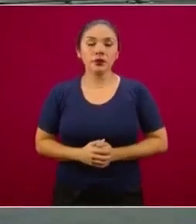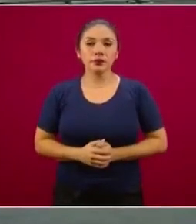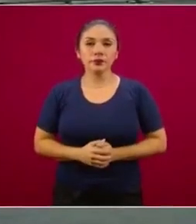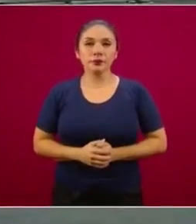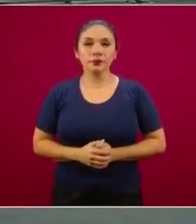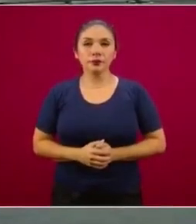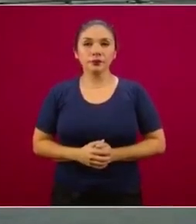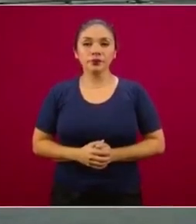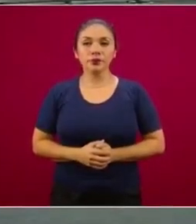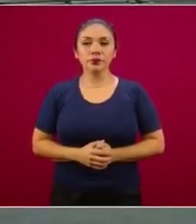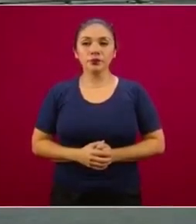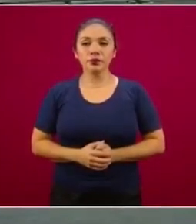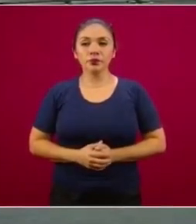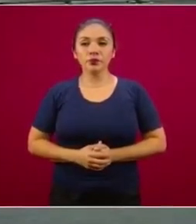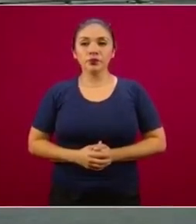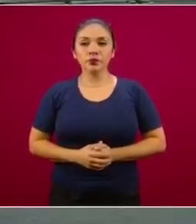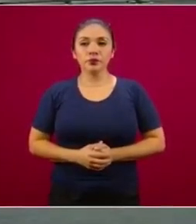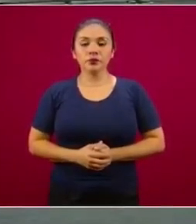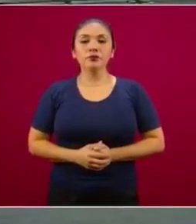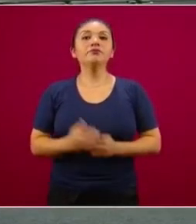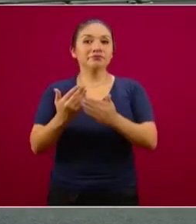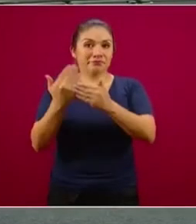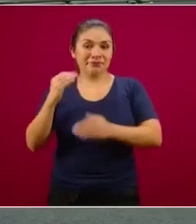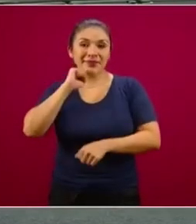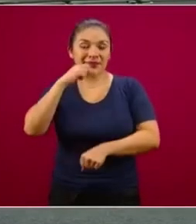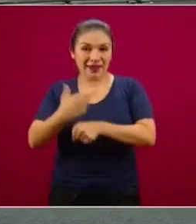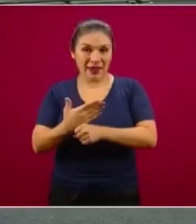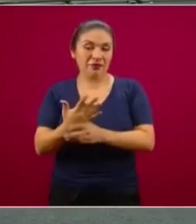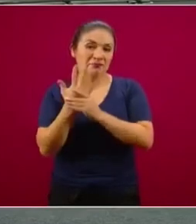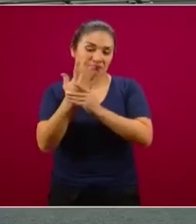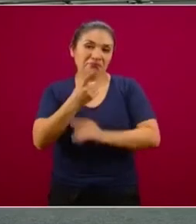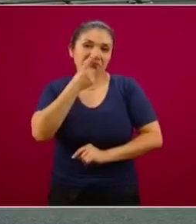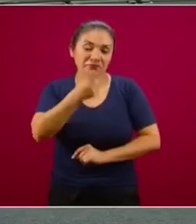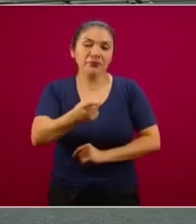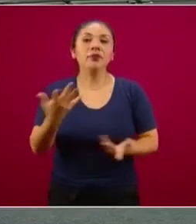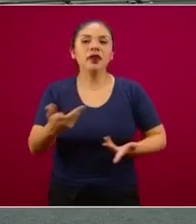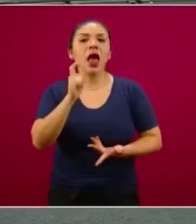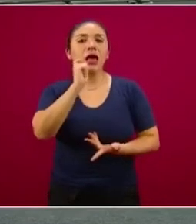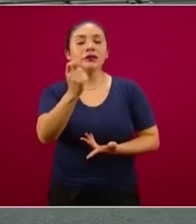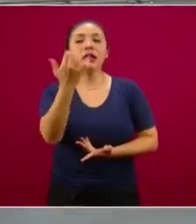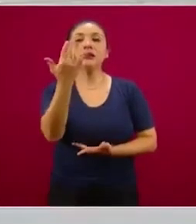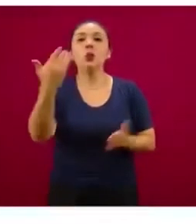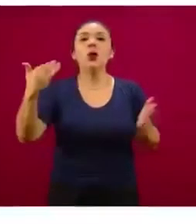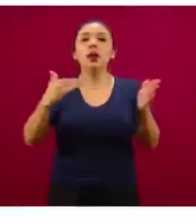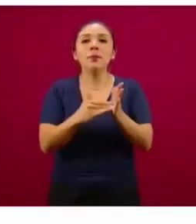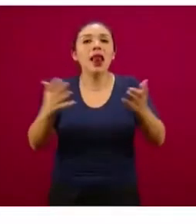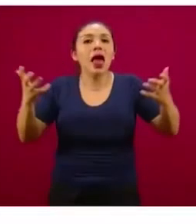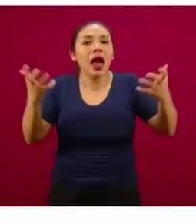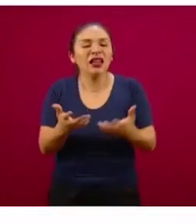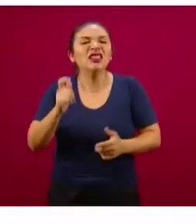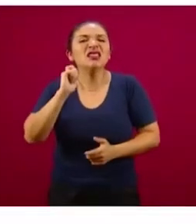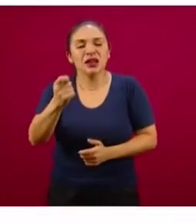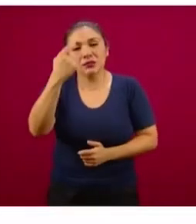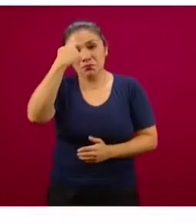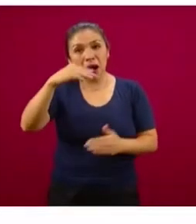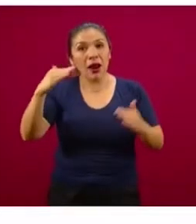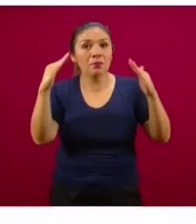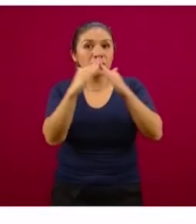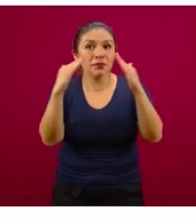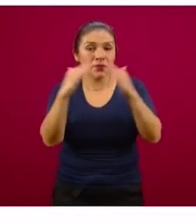Bueno, como señaló el secretario, se trata de las 50 mil acciones de vivienda